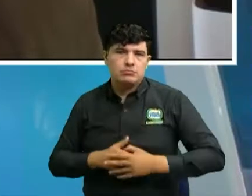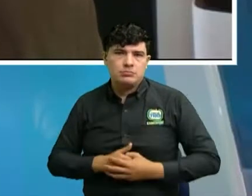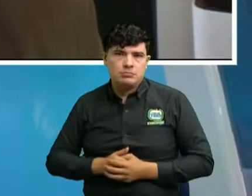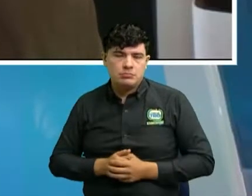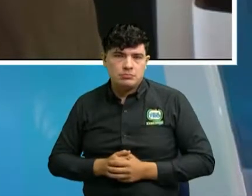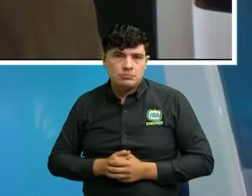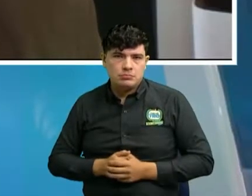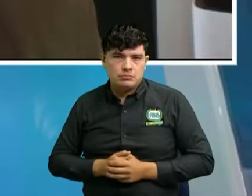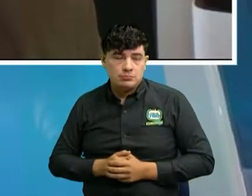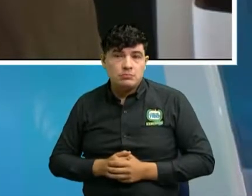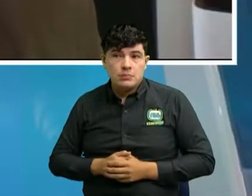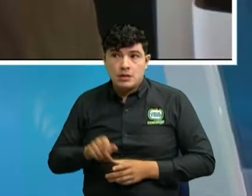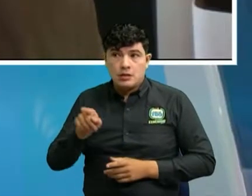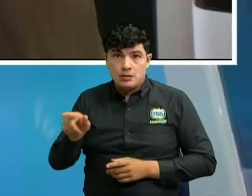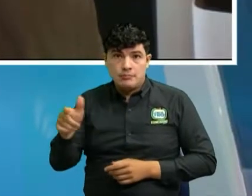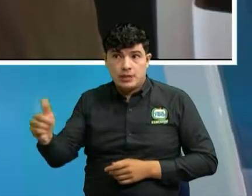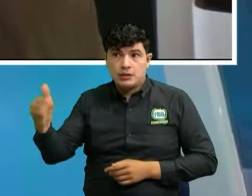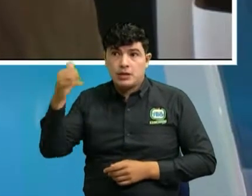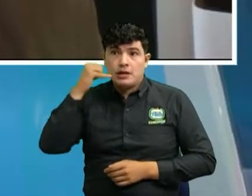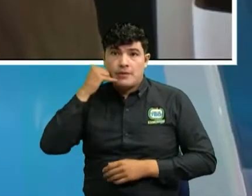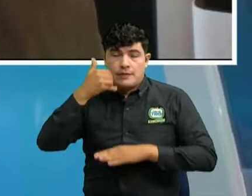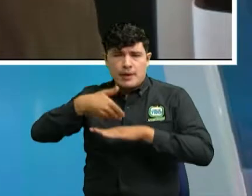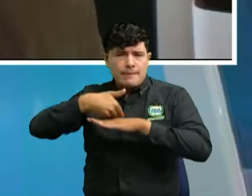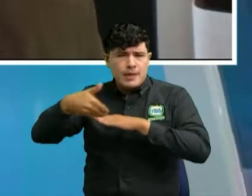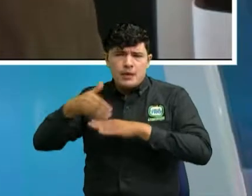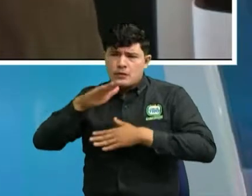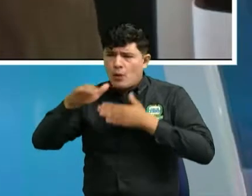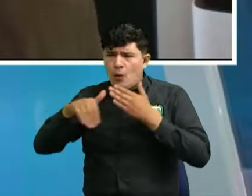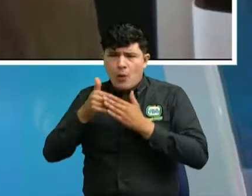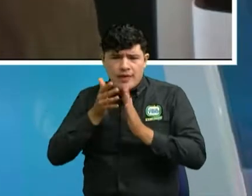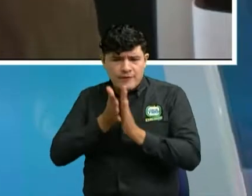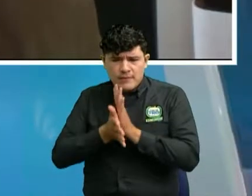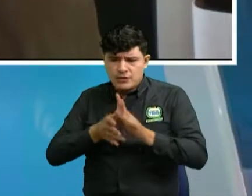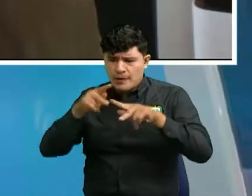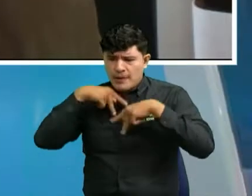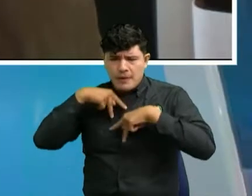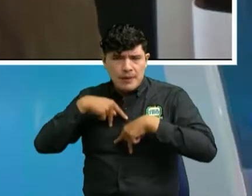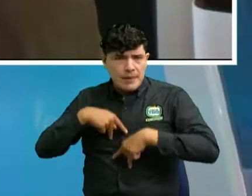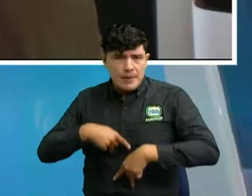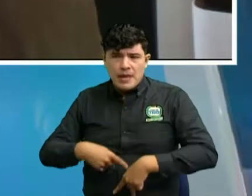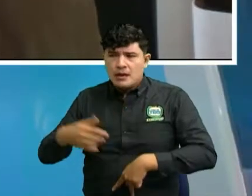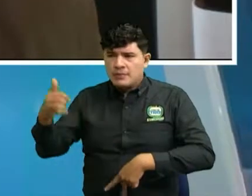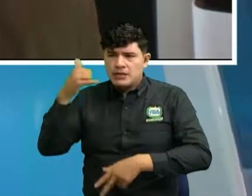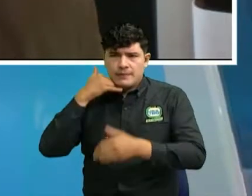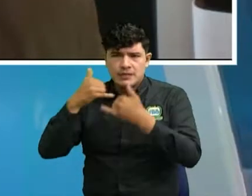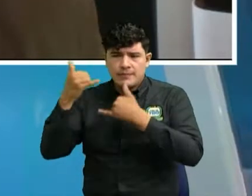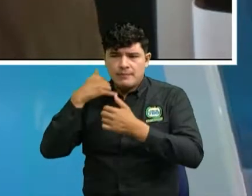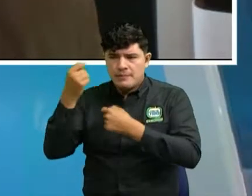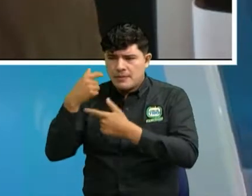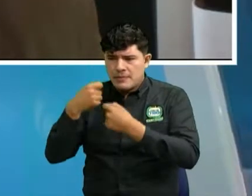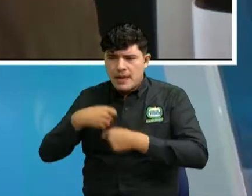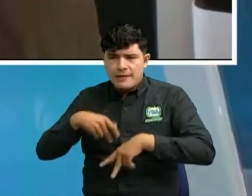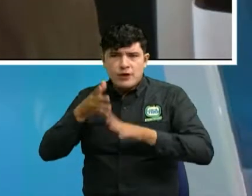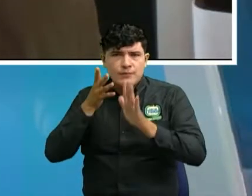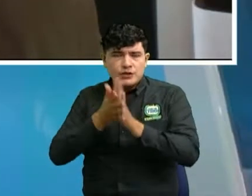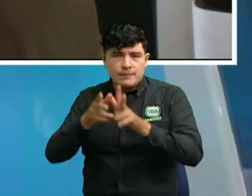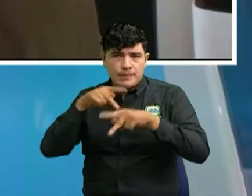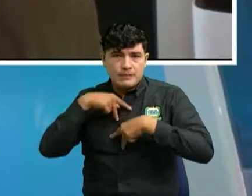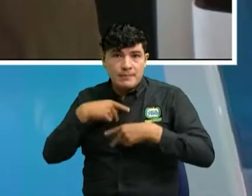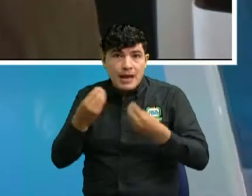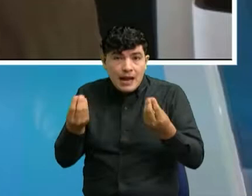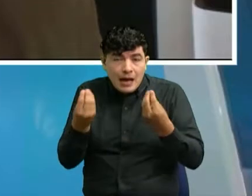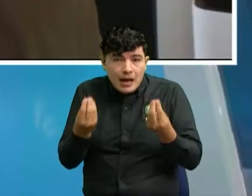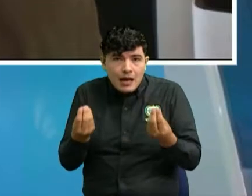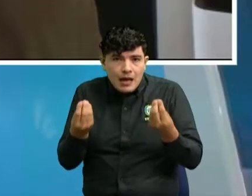A mí me llamaron y me pidieron todos mis datos personales para supuestamente actualizar,